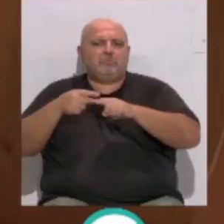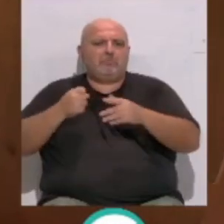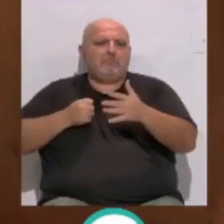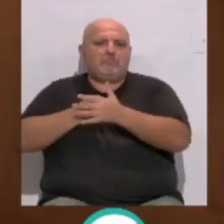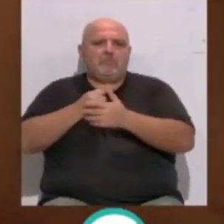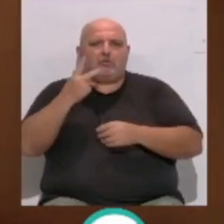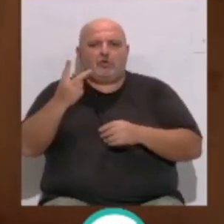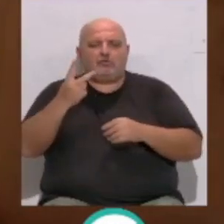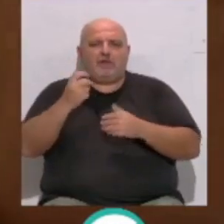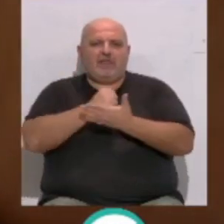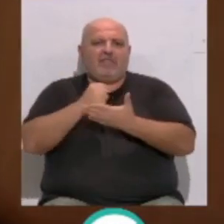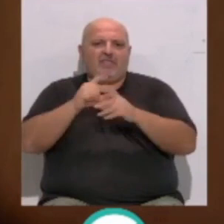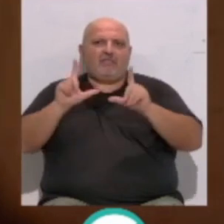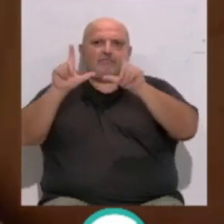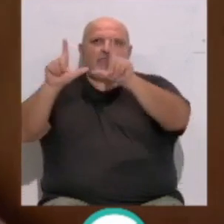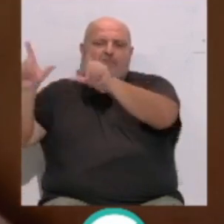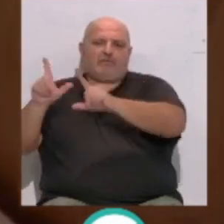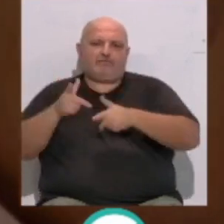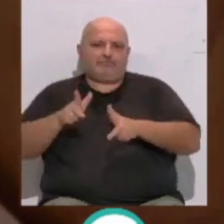máximo de dos licencias por esta.